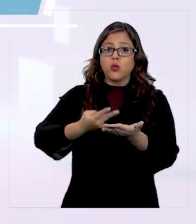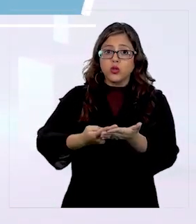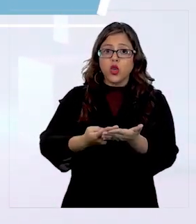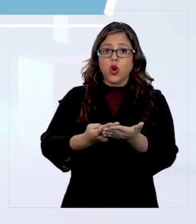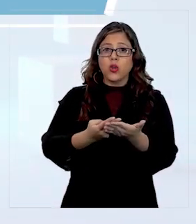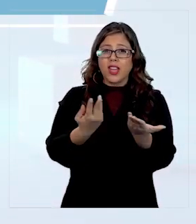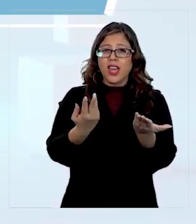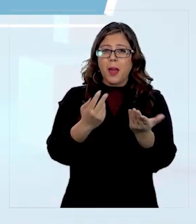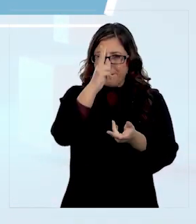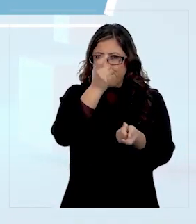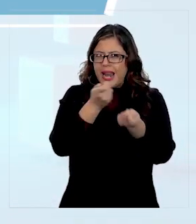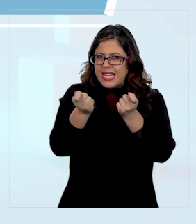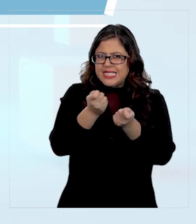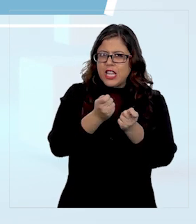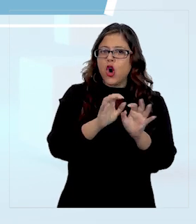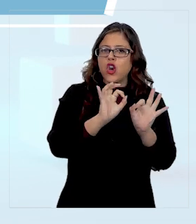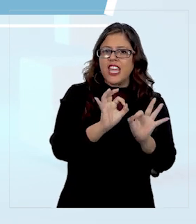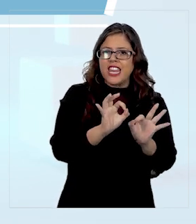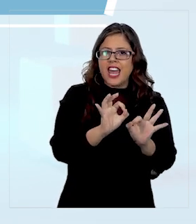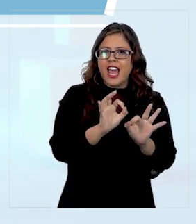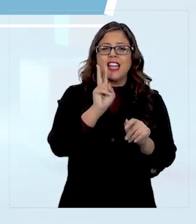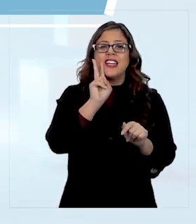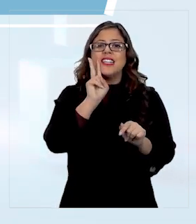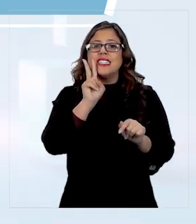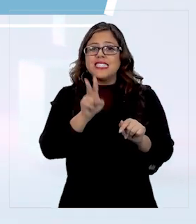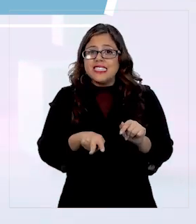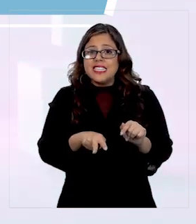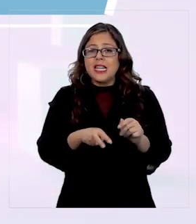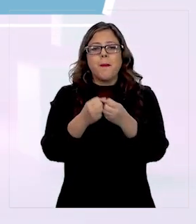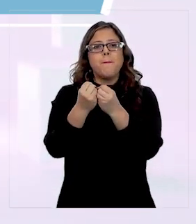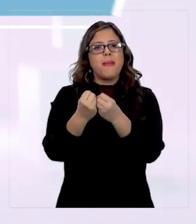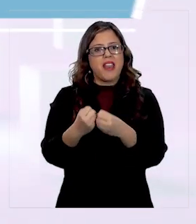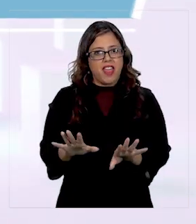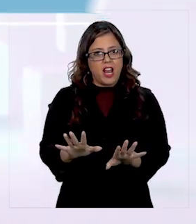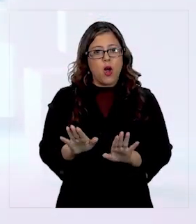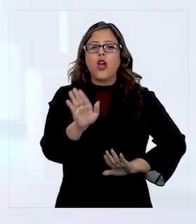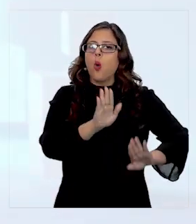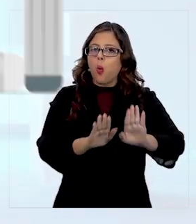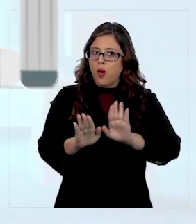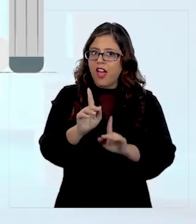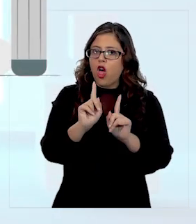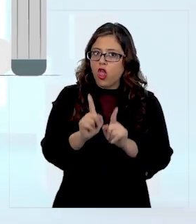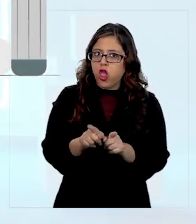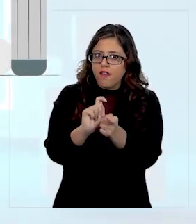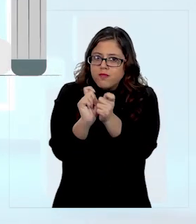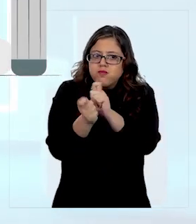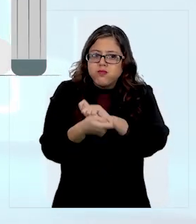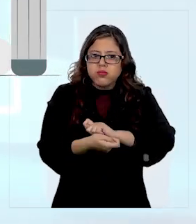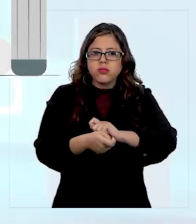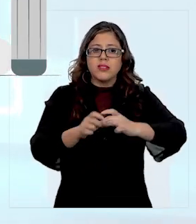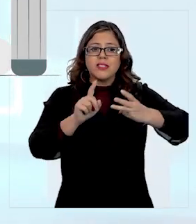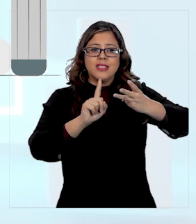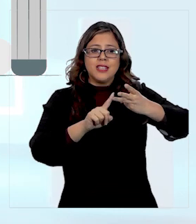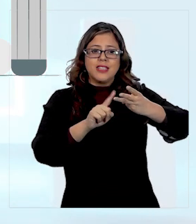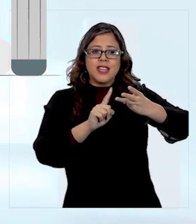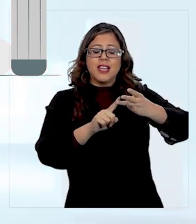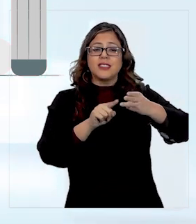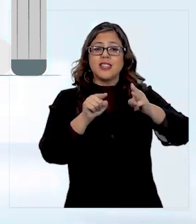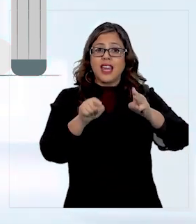se imita el original, sin verterlo con escrupulosa exactitud. 3. Frase que,